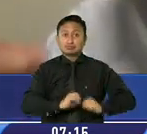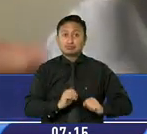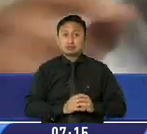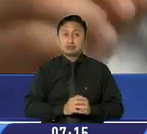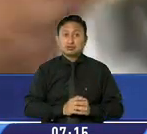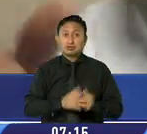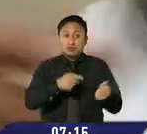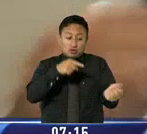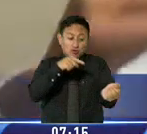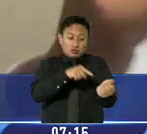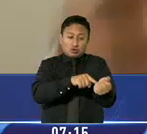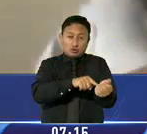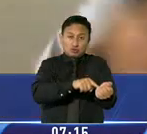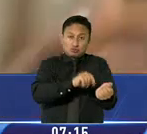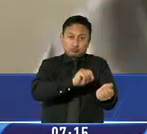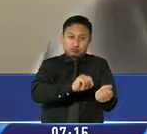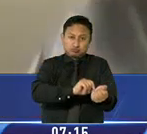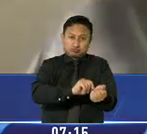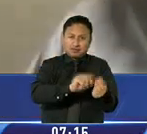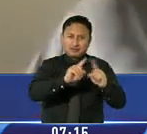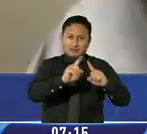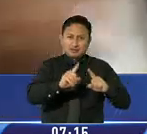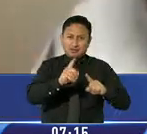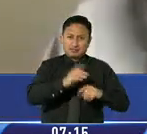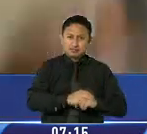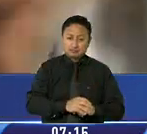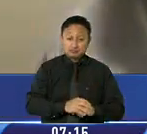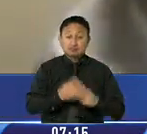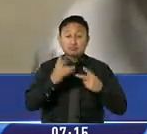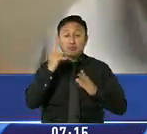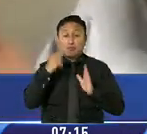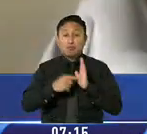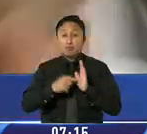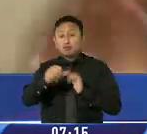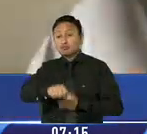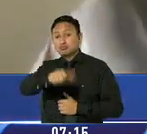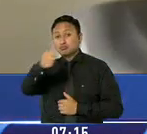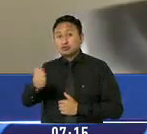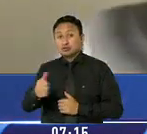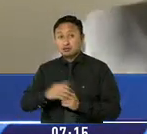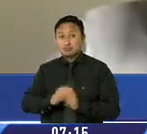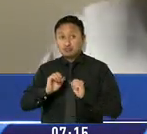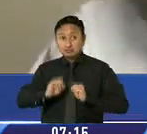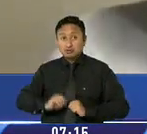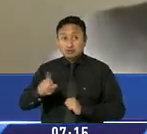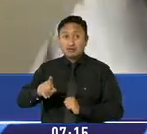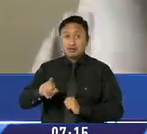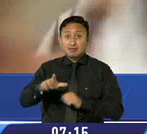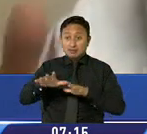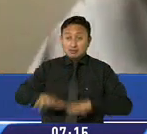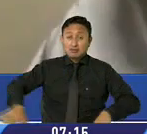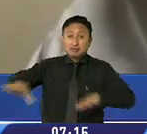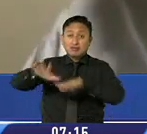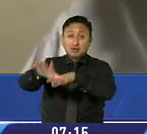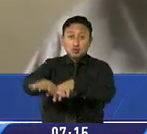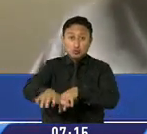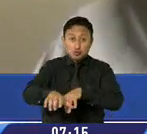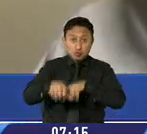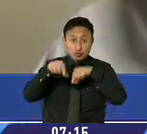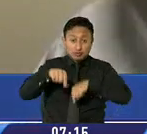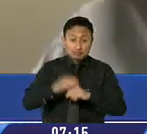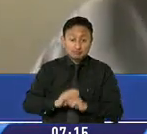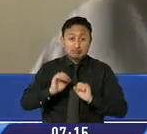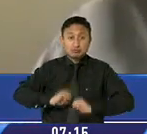azúcares, plaquetas, etcétera, sino también, por ejemplo, el arrendamiento de predios agrícolas, o por ejemplo, la